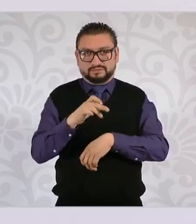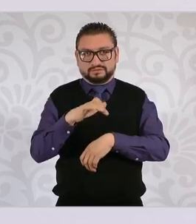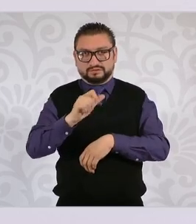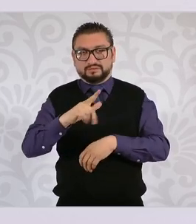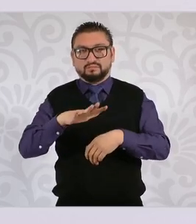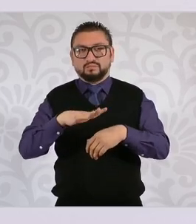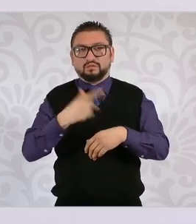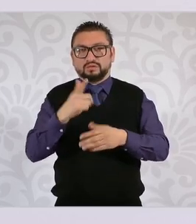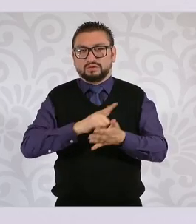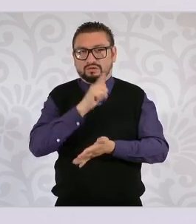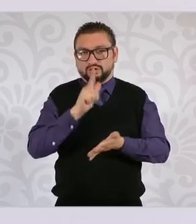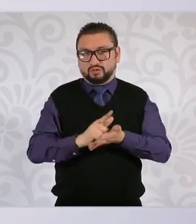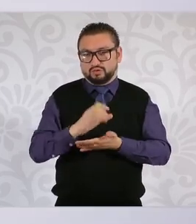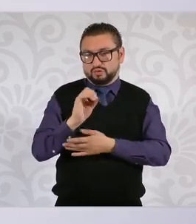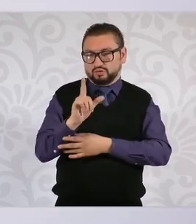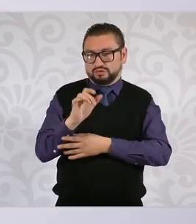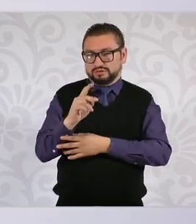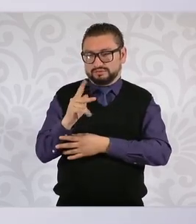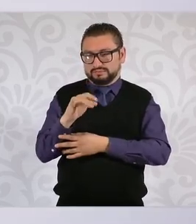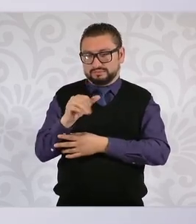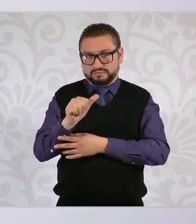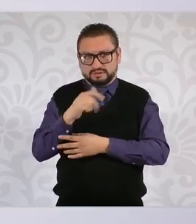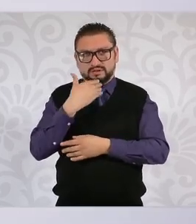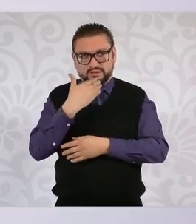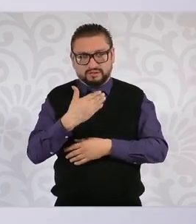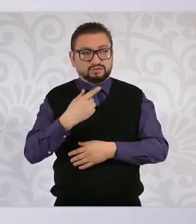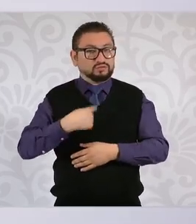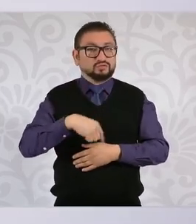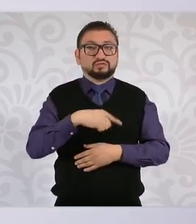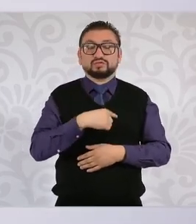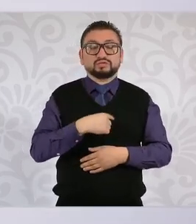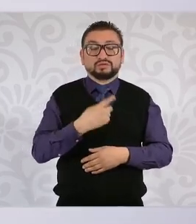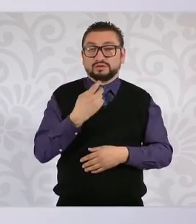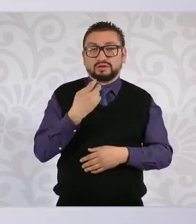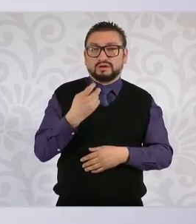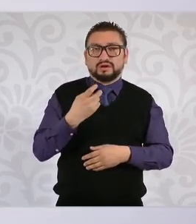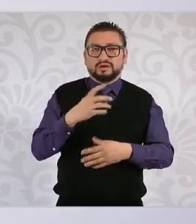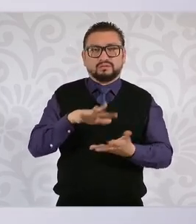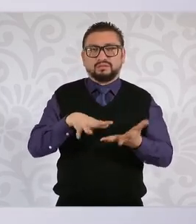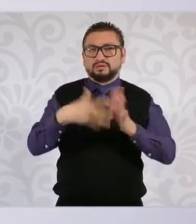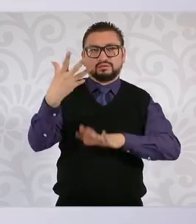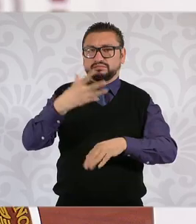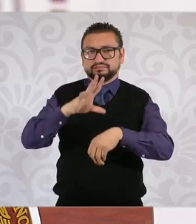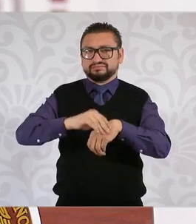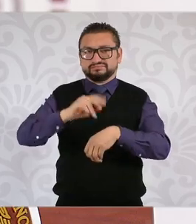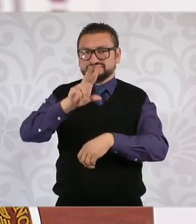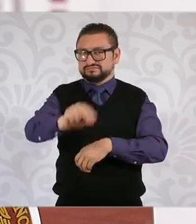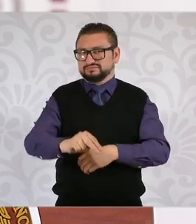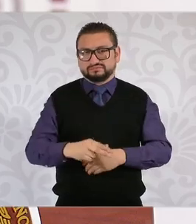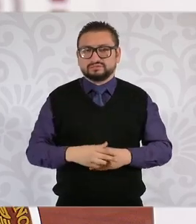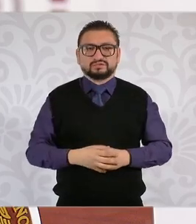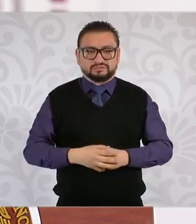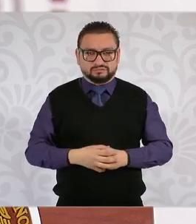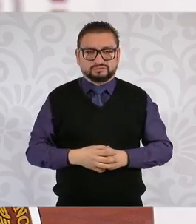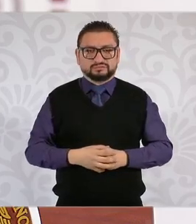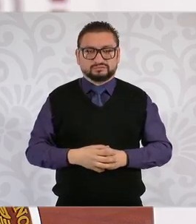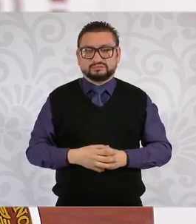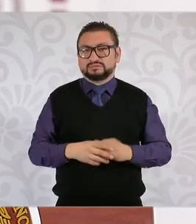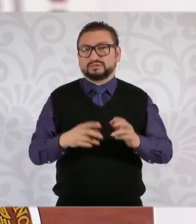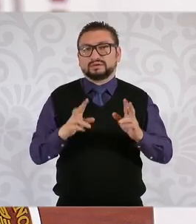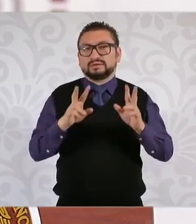olimpia por lo que nosotros no podemos permitir es ese tipo de violencia que tiene que ver